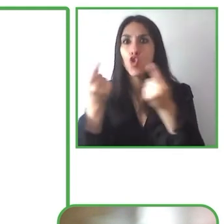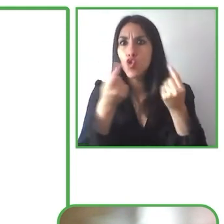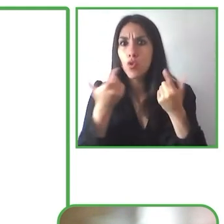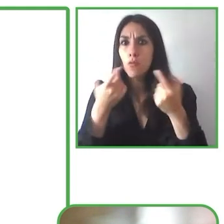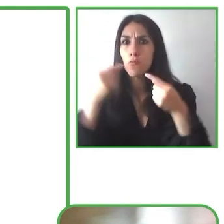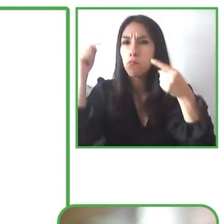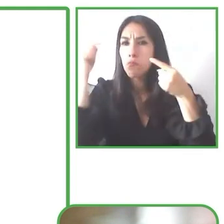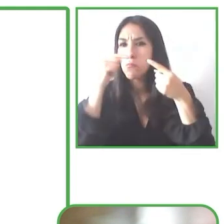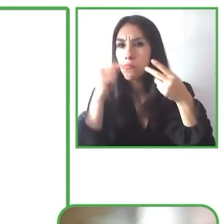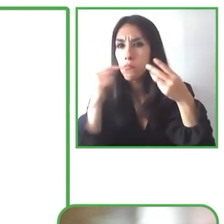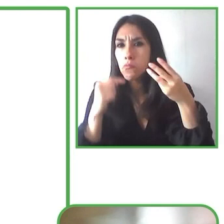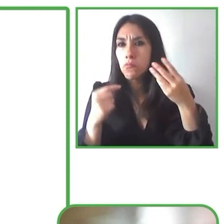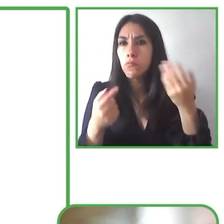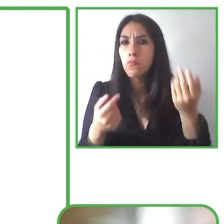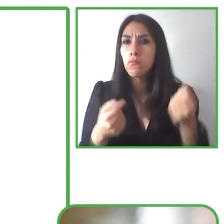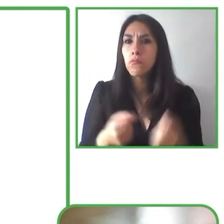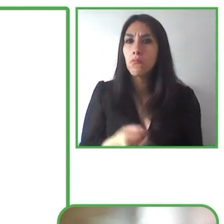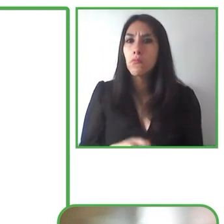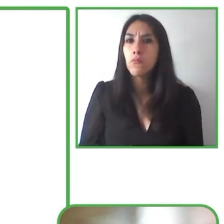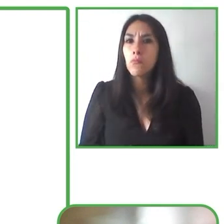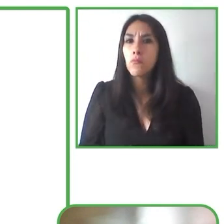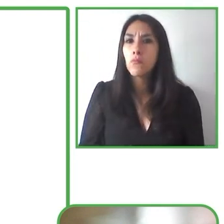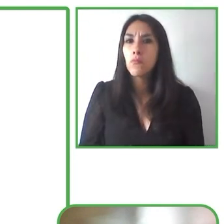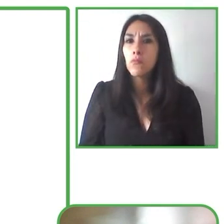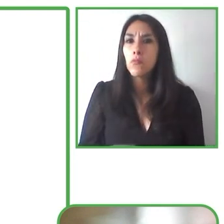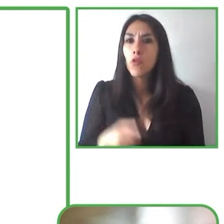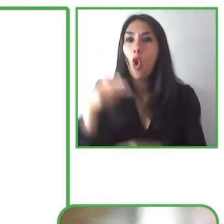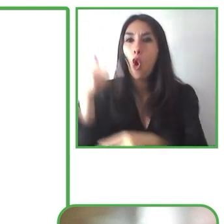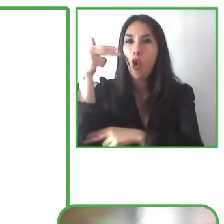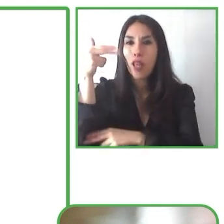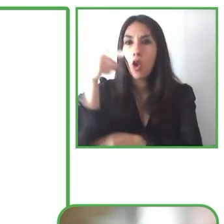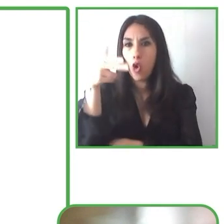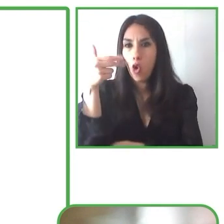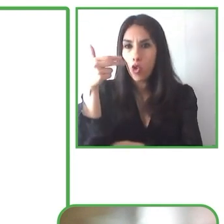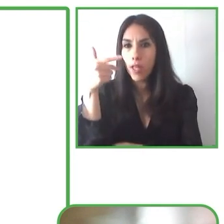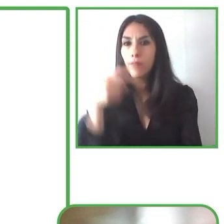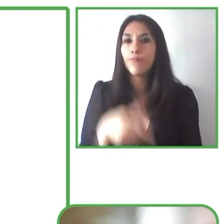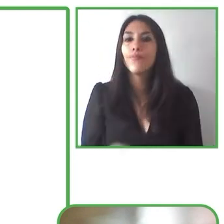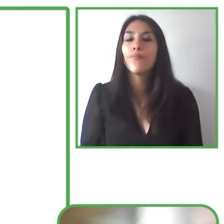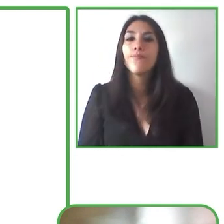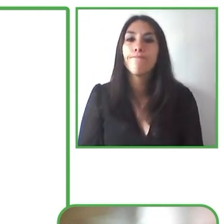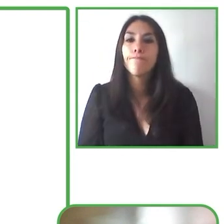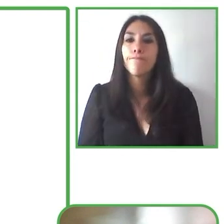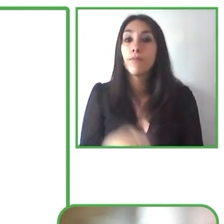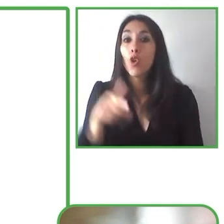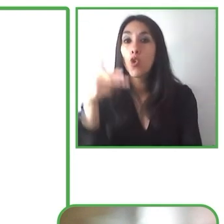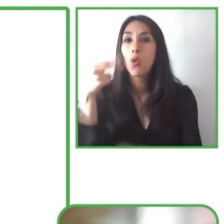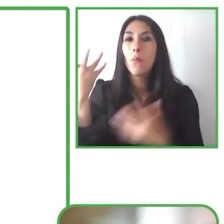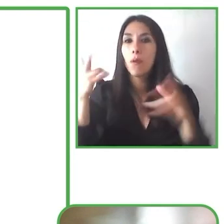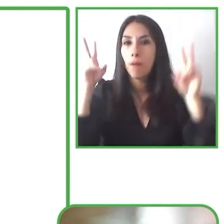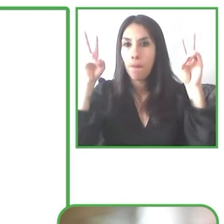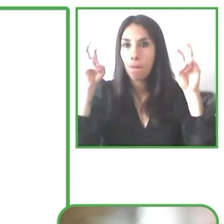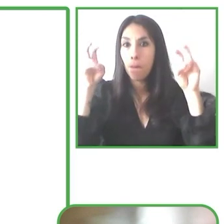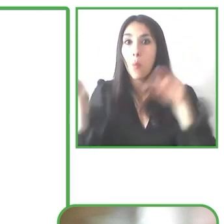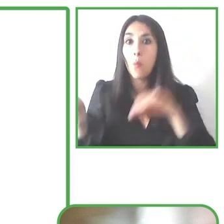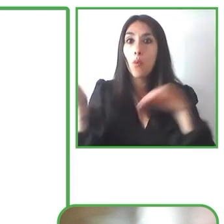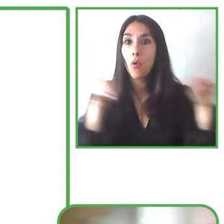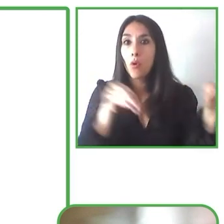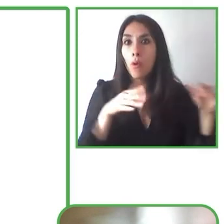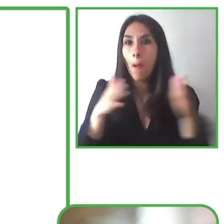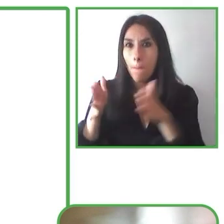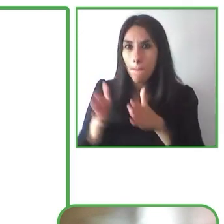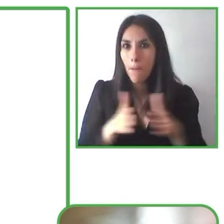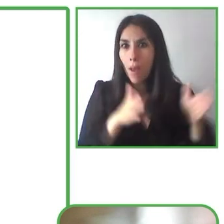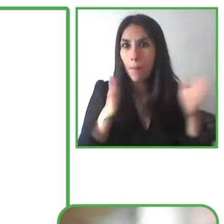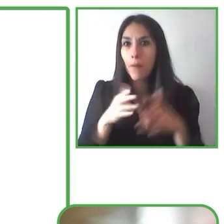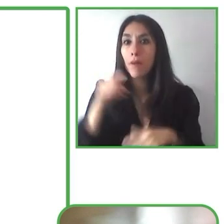la mayoría de sus trabajadores tienen discapacidad. Y las tres entidades forman el Grupo Social ONCE. De tal manera que las personas con discapacidad dejan